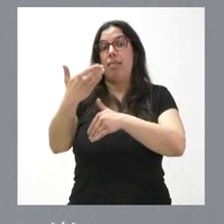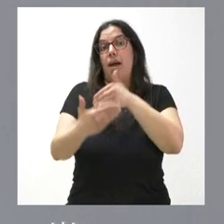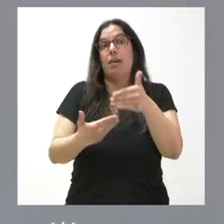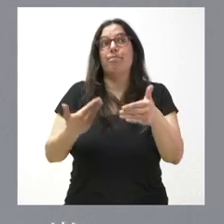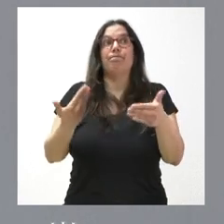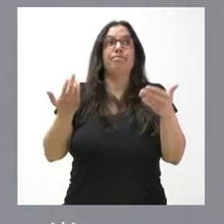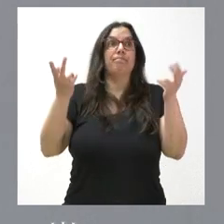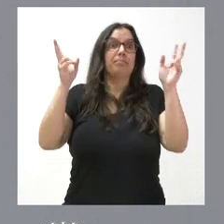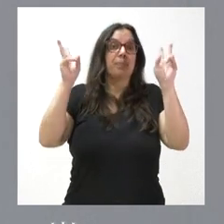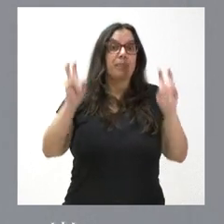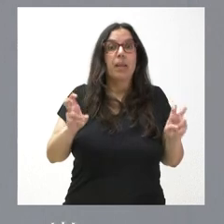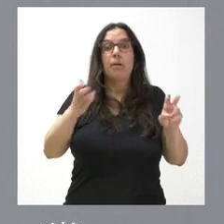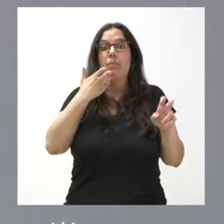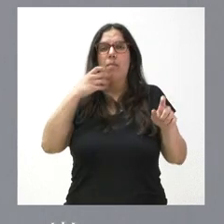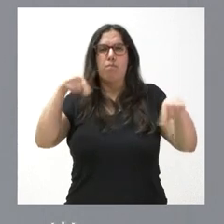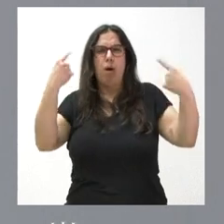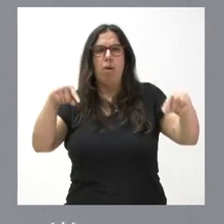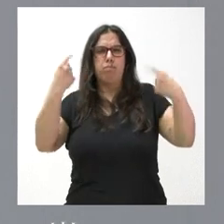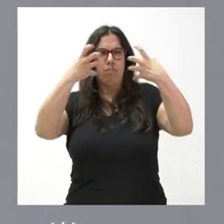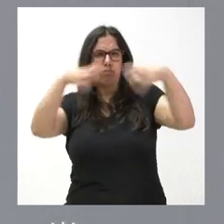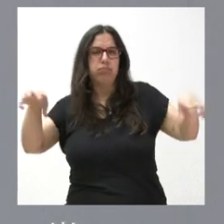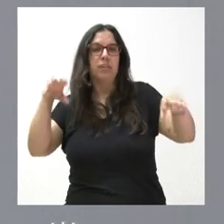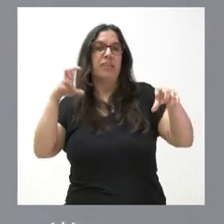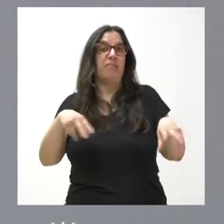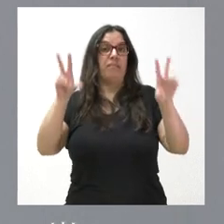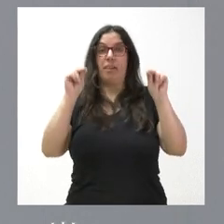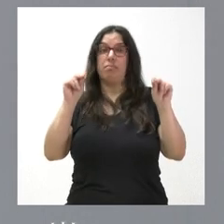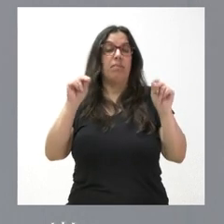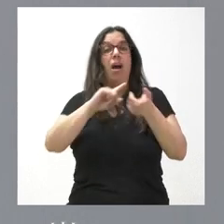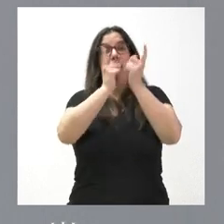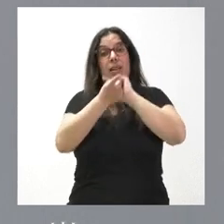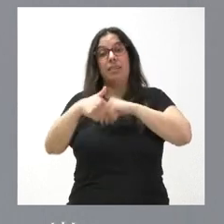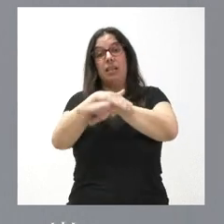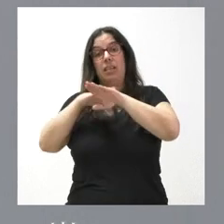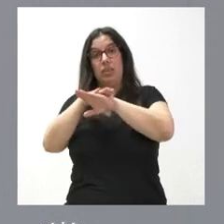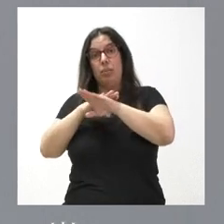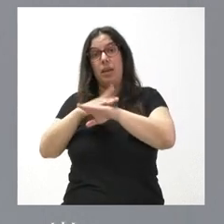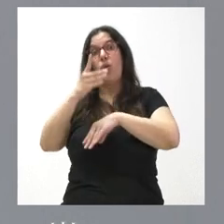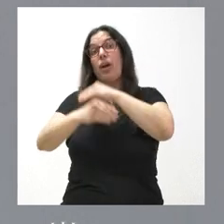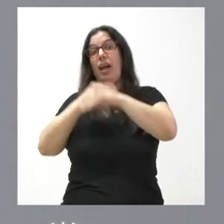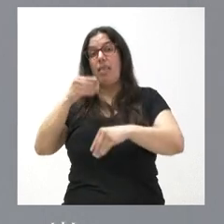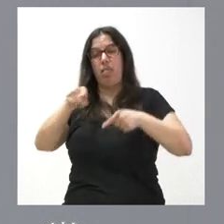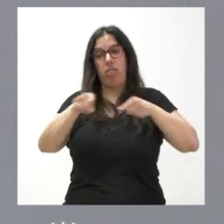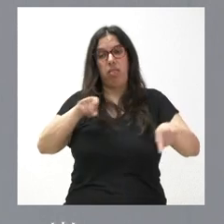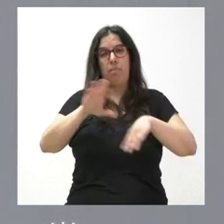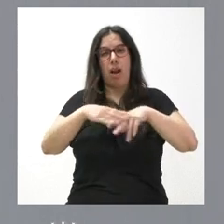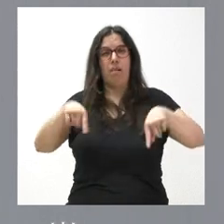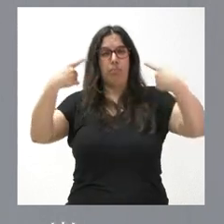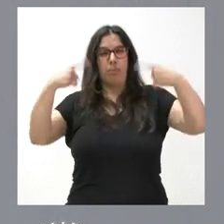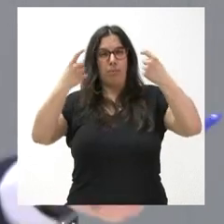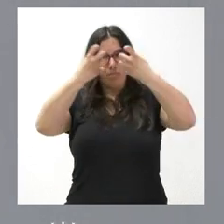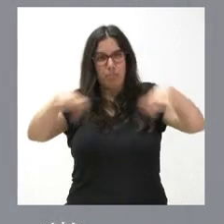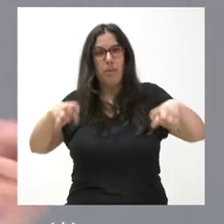de eliminar el frentismo y tenemos un Gobierno que lo que ha hecho es levantar muros entre españoles en vez de fomentar tender